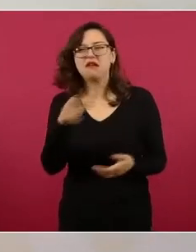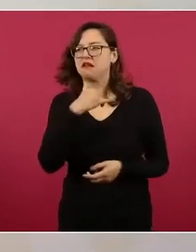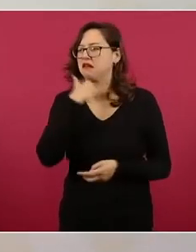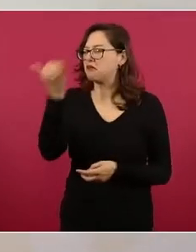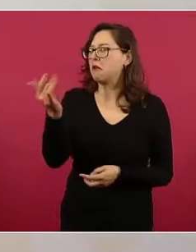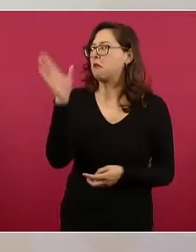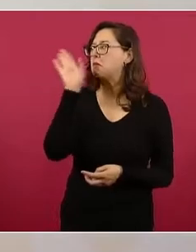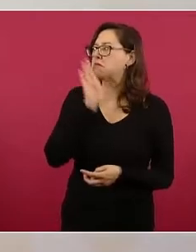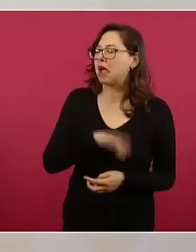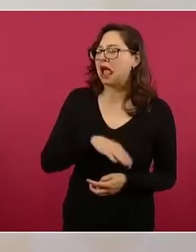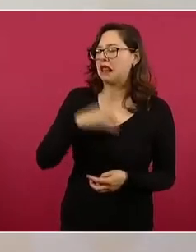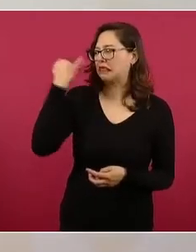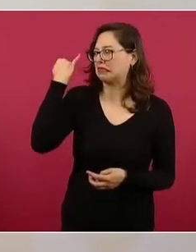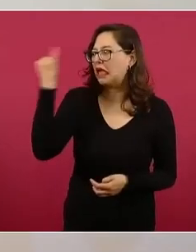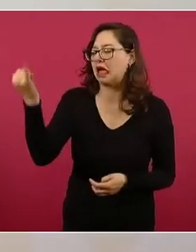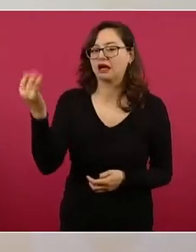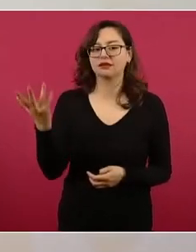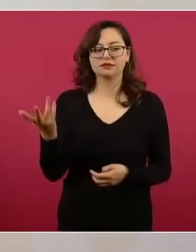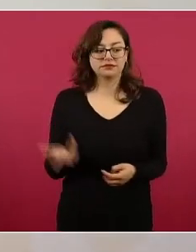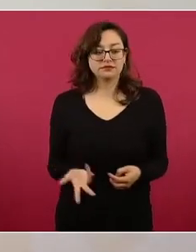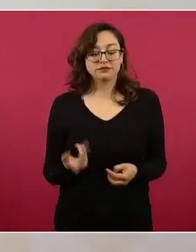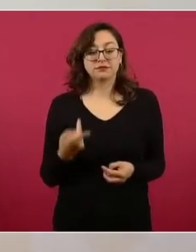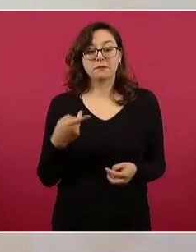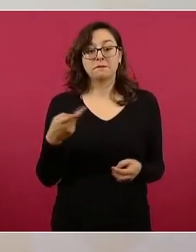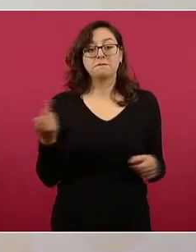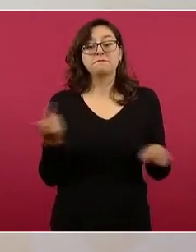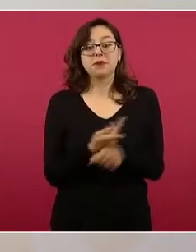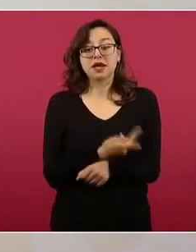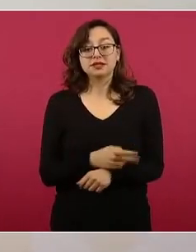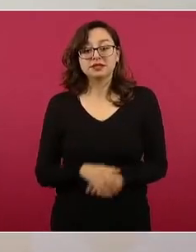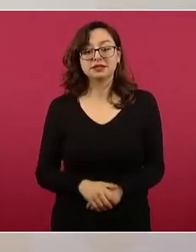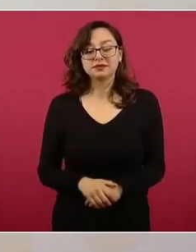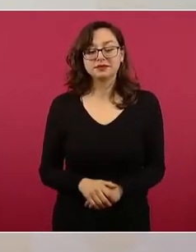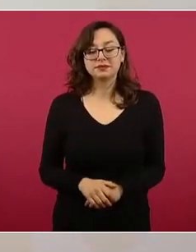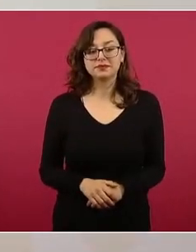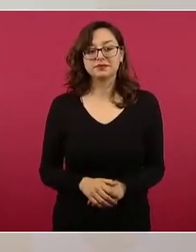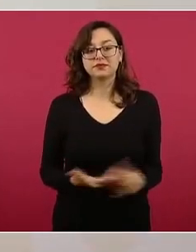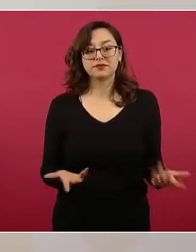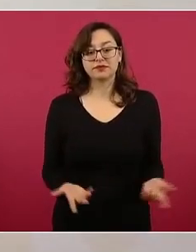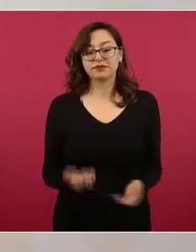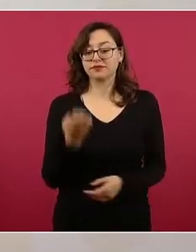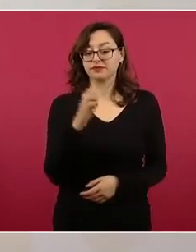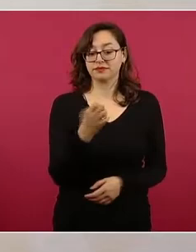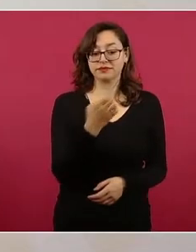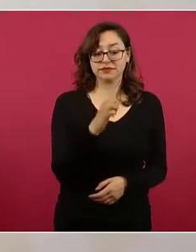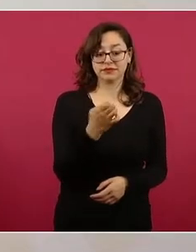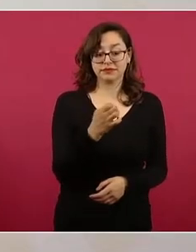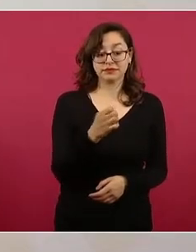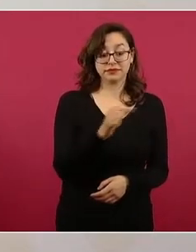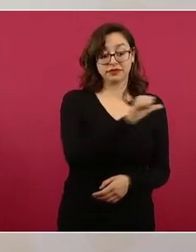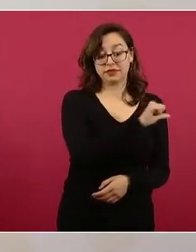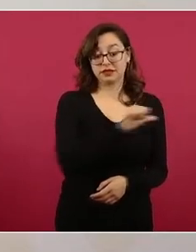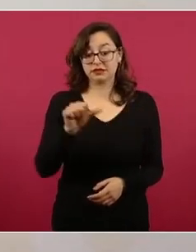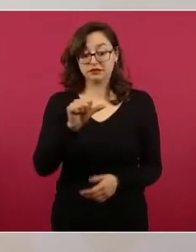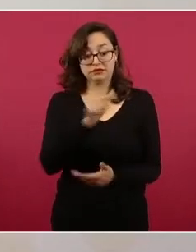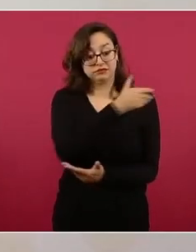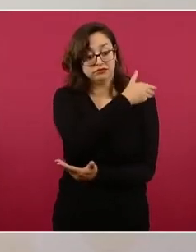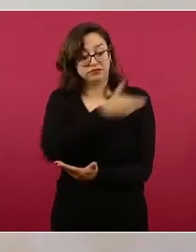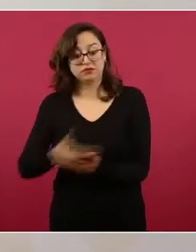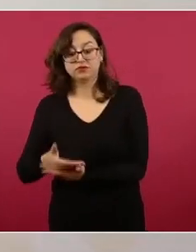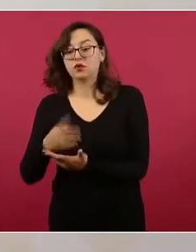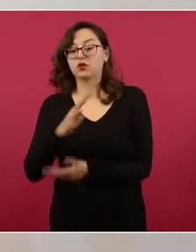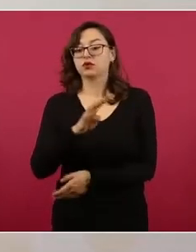Resulta que de enero a la fecha llevamos 450 millones de dólares de utilidad,